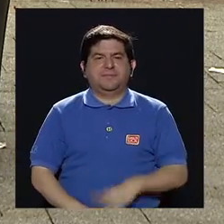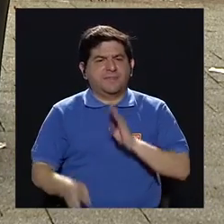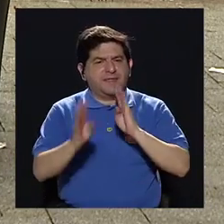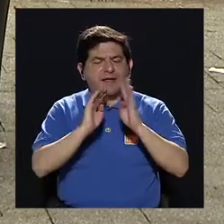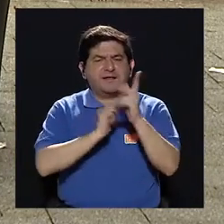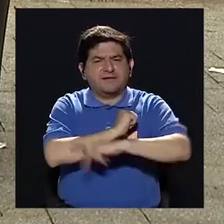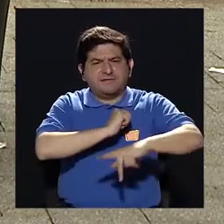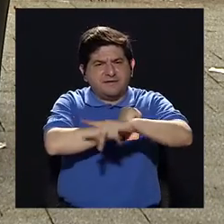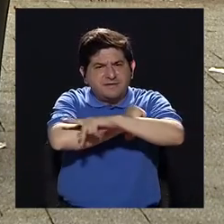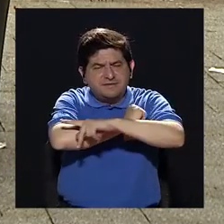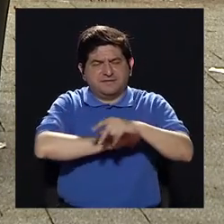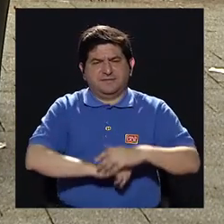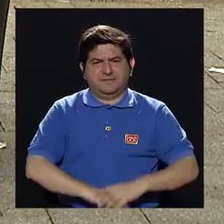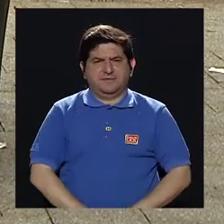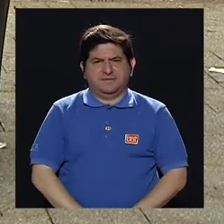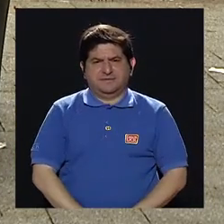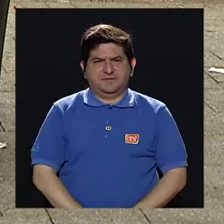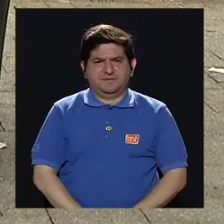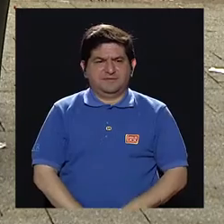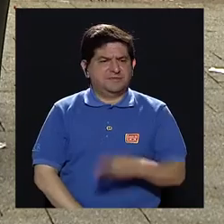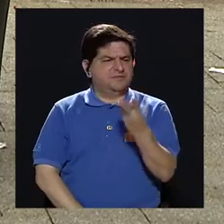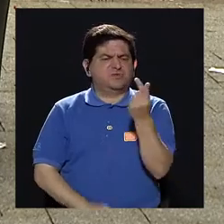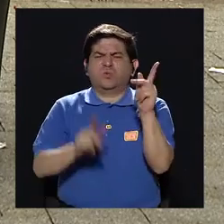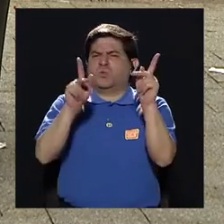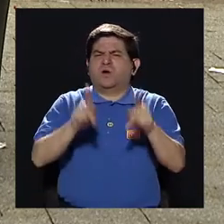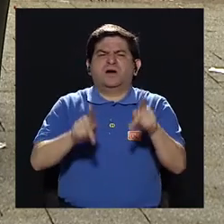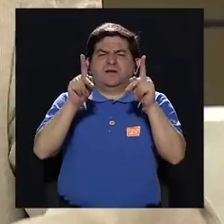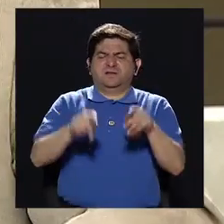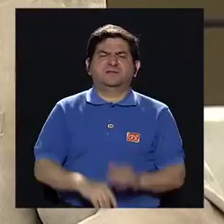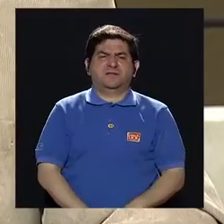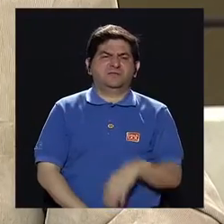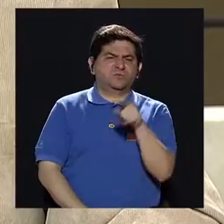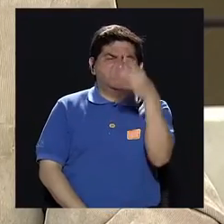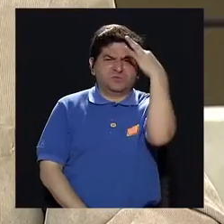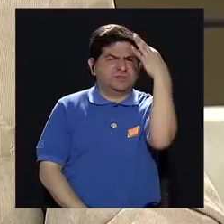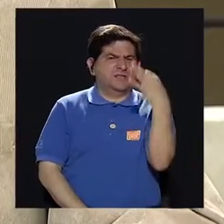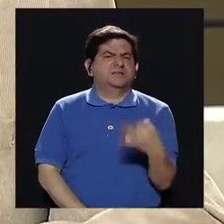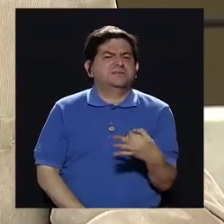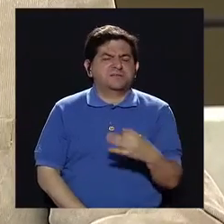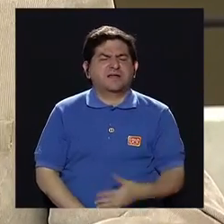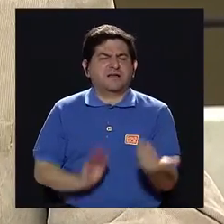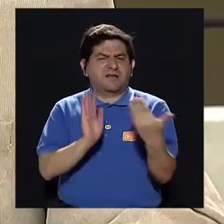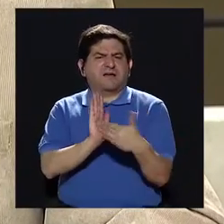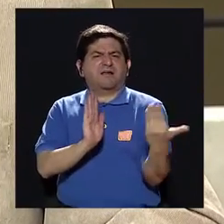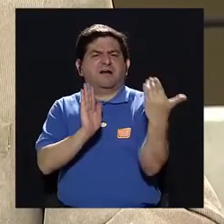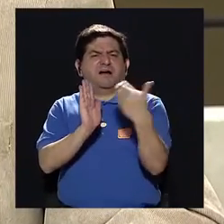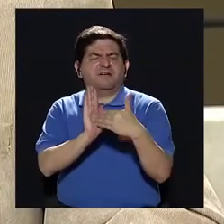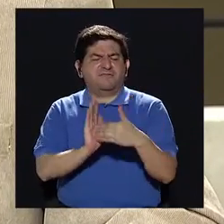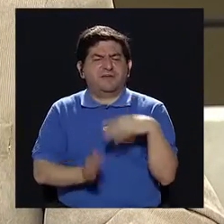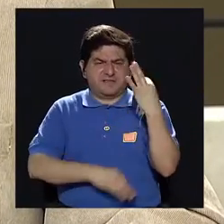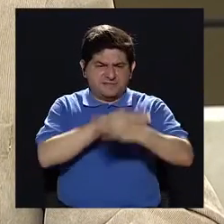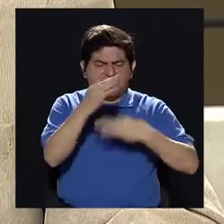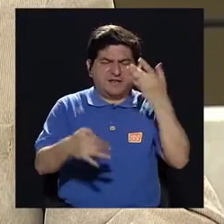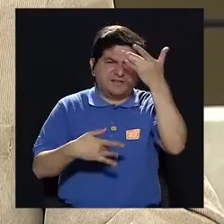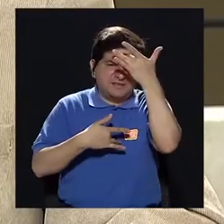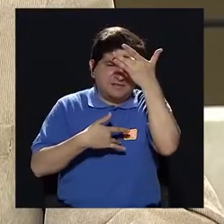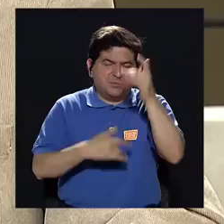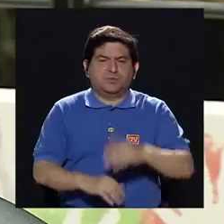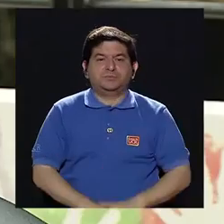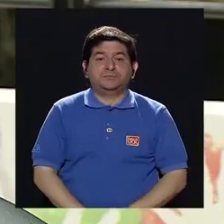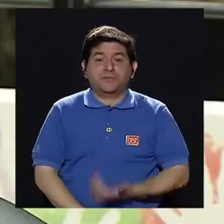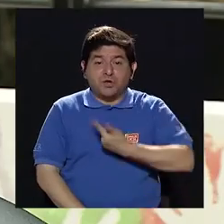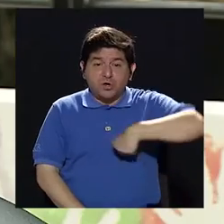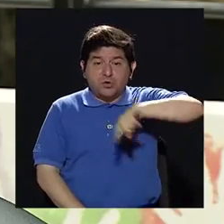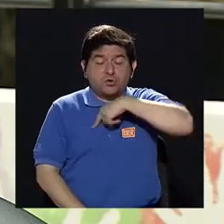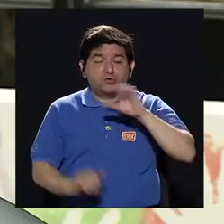hablamos de este país, ¿cuántas personas ustedes estiman que son afectadas por este tipo de padecimiento?